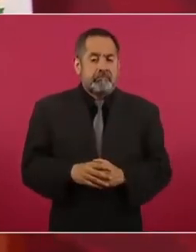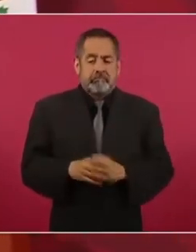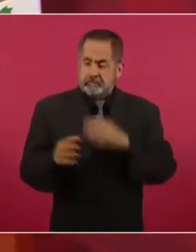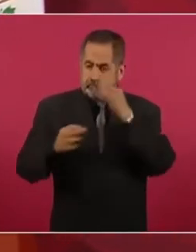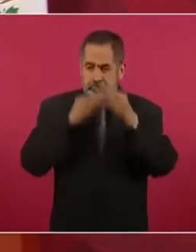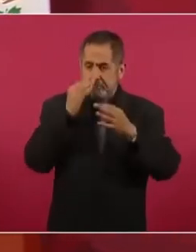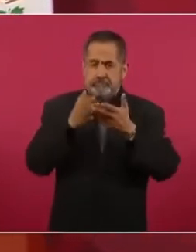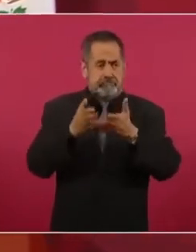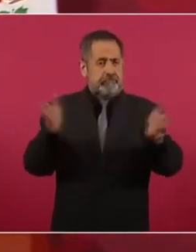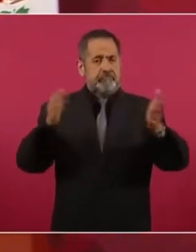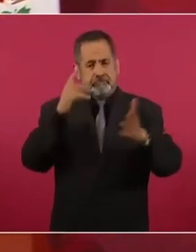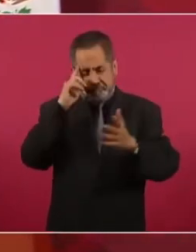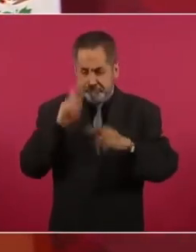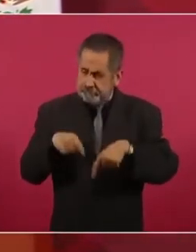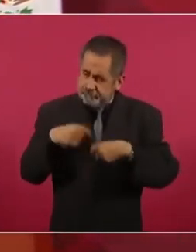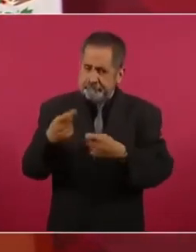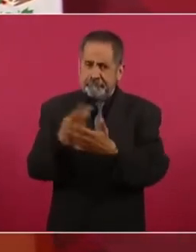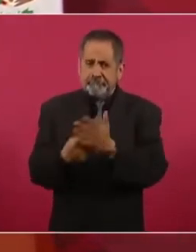convocatoria.